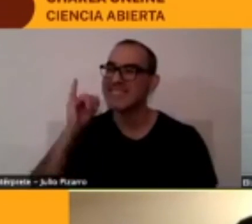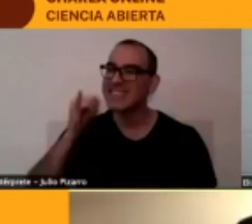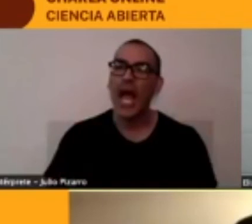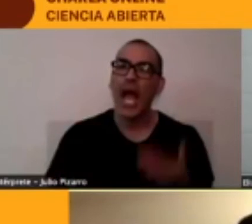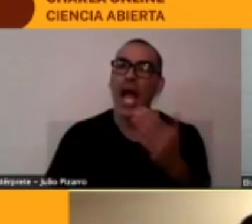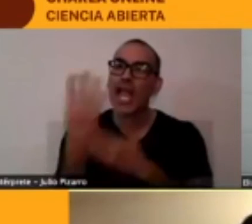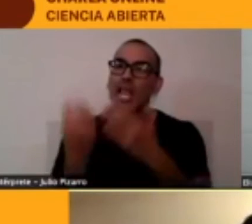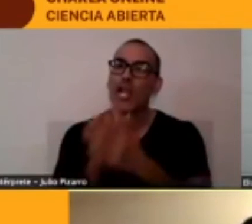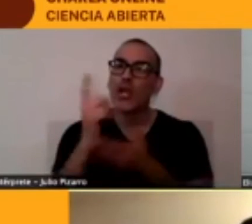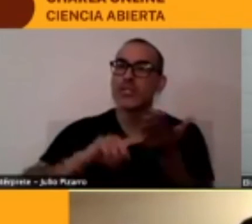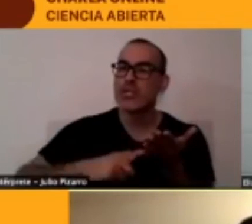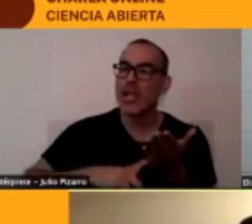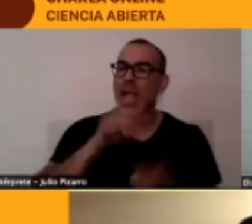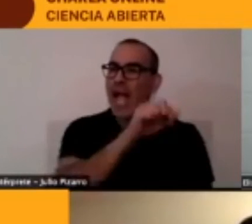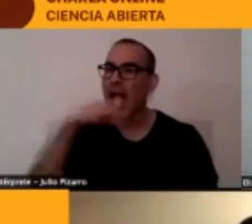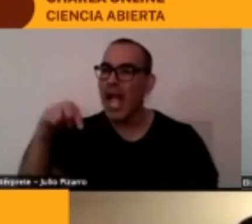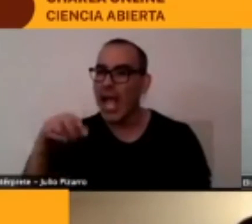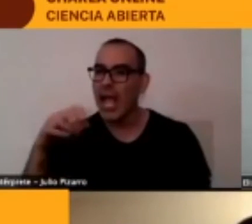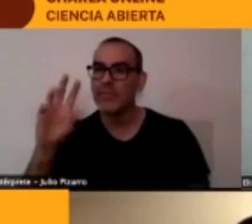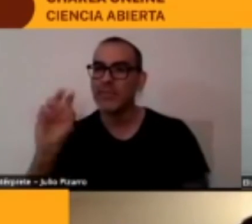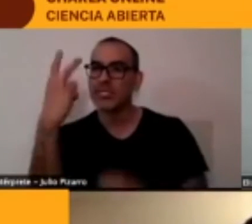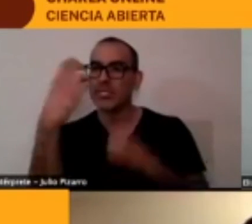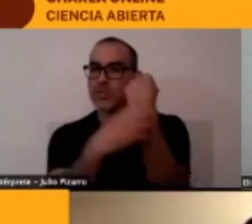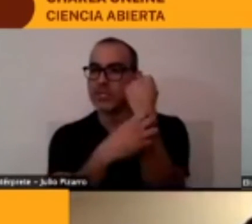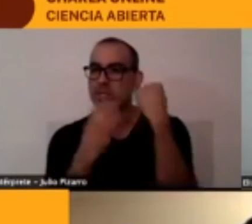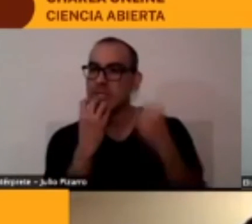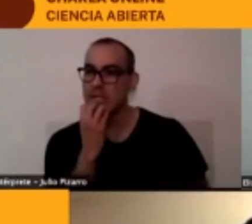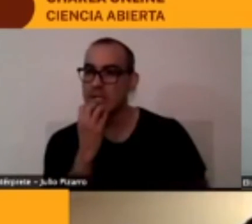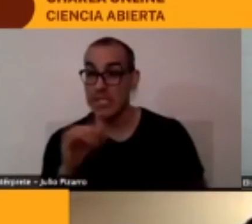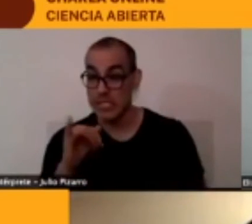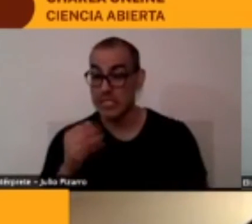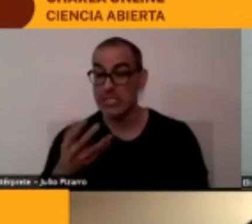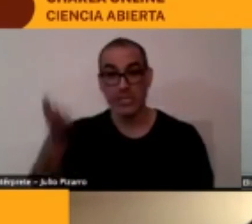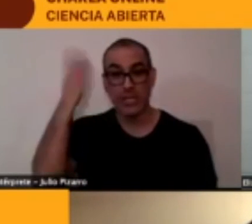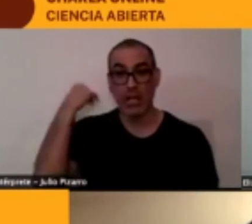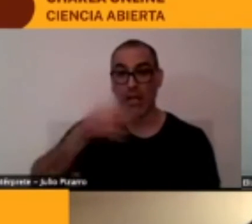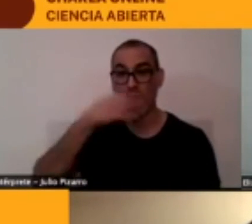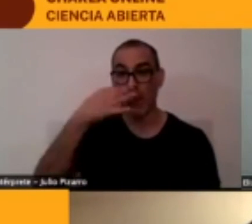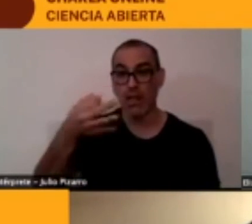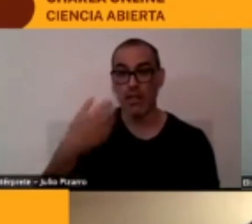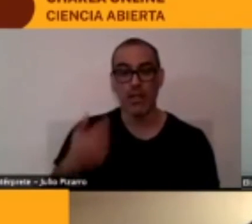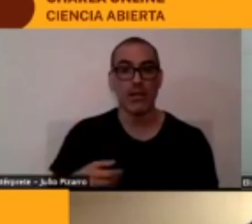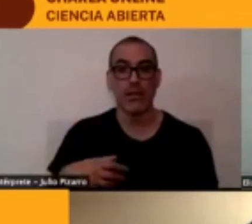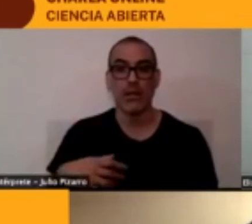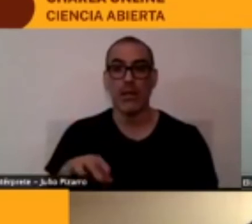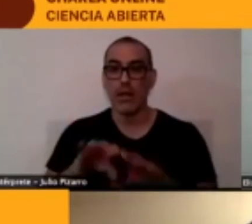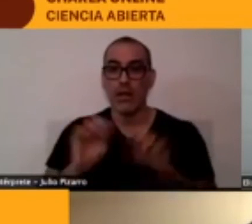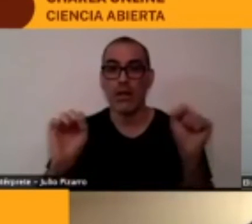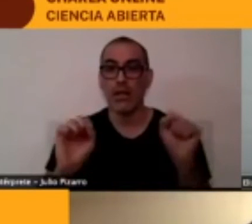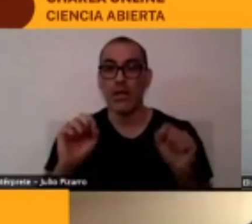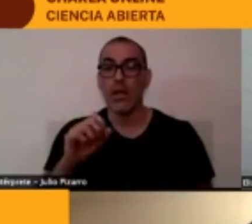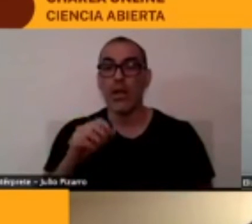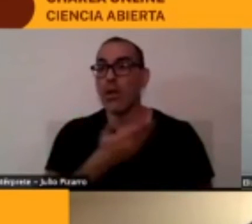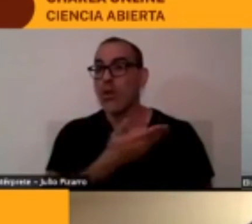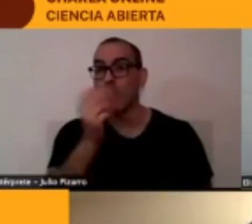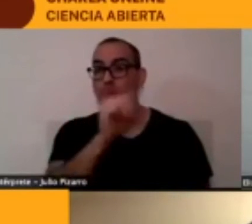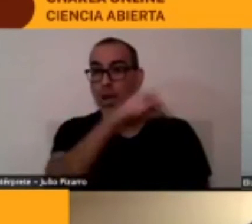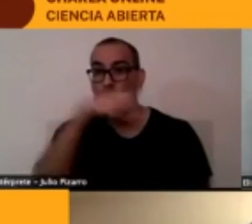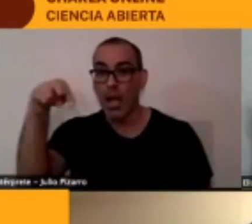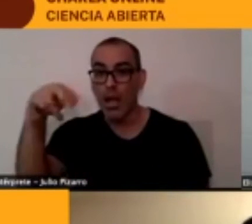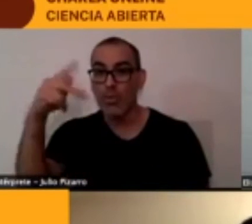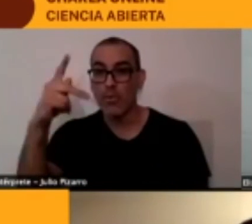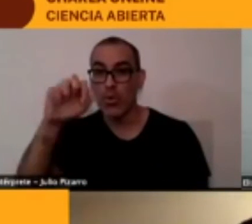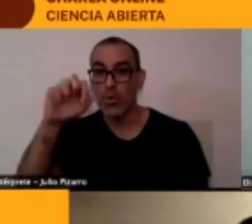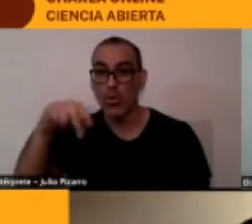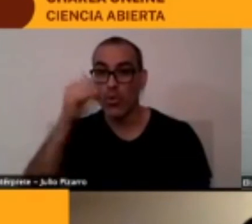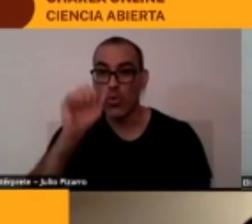segunda región sí pues la que yo mencionaba ya está acá Kunza búsquenlo a una una aplicación me